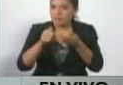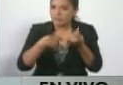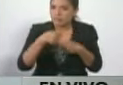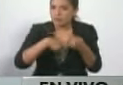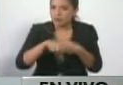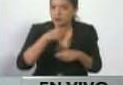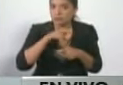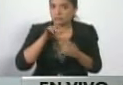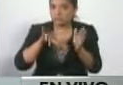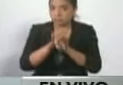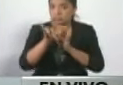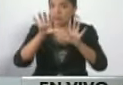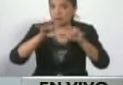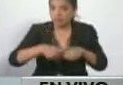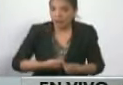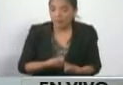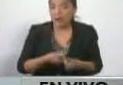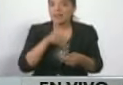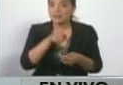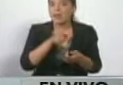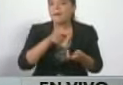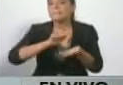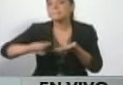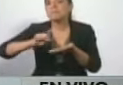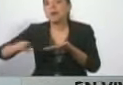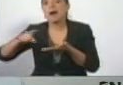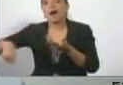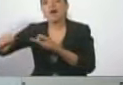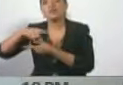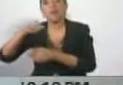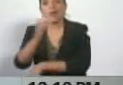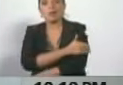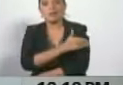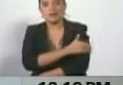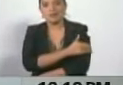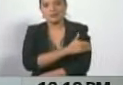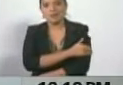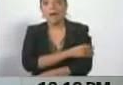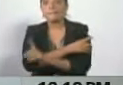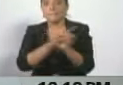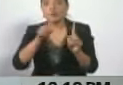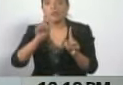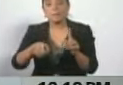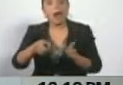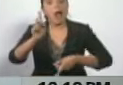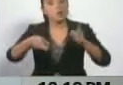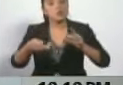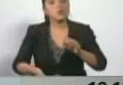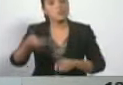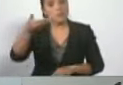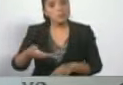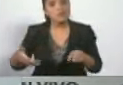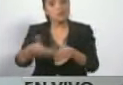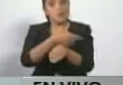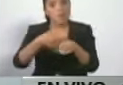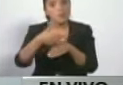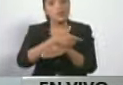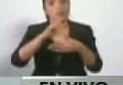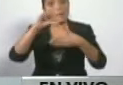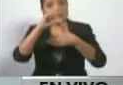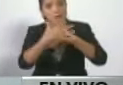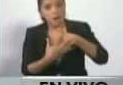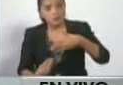y que por esa vía financian a la derecha nacional e inclusive a importantes miembros de gobiernos de América del Sur.